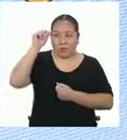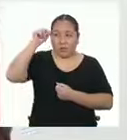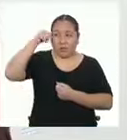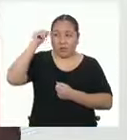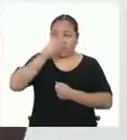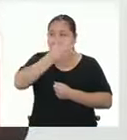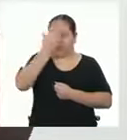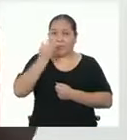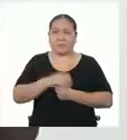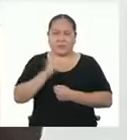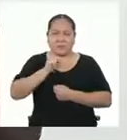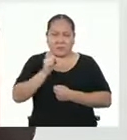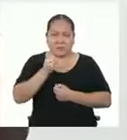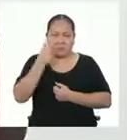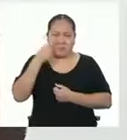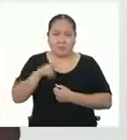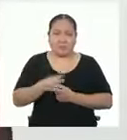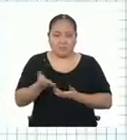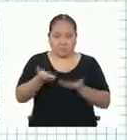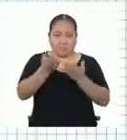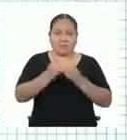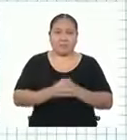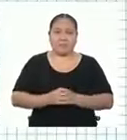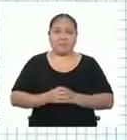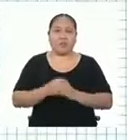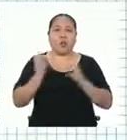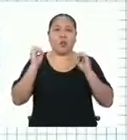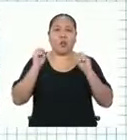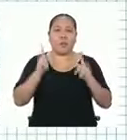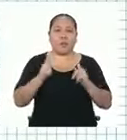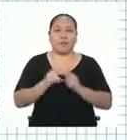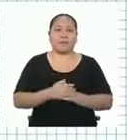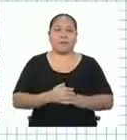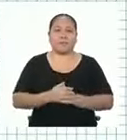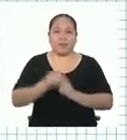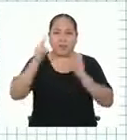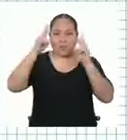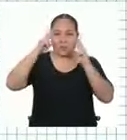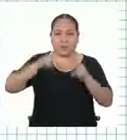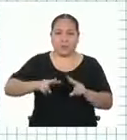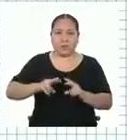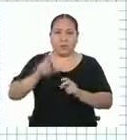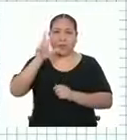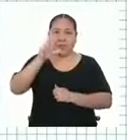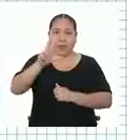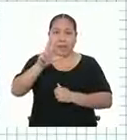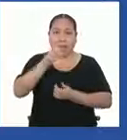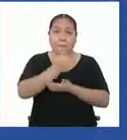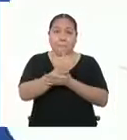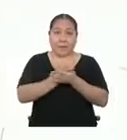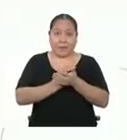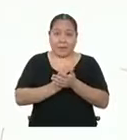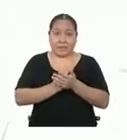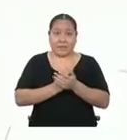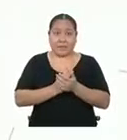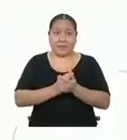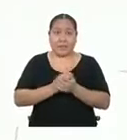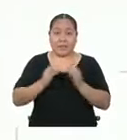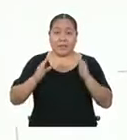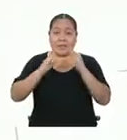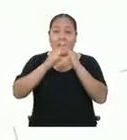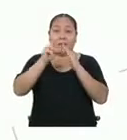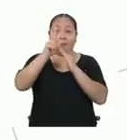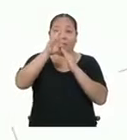se me olvida. Claro, Yaremis. ¡Adelante! ¡Listo! Hemos visto tres elementos hasta ahora. El